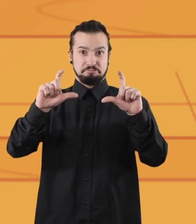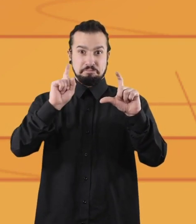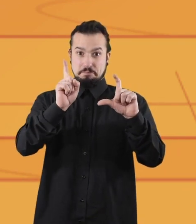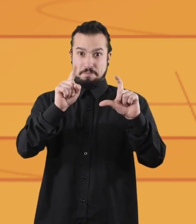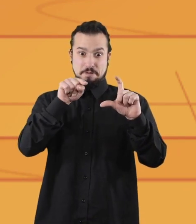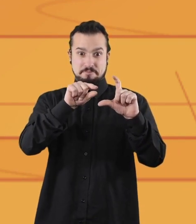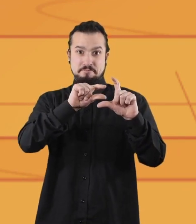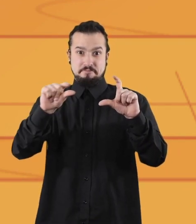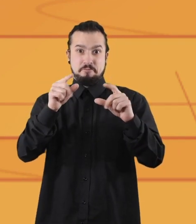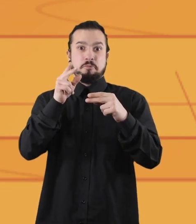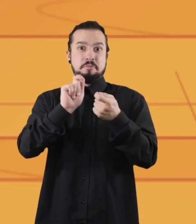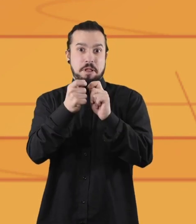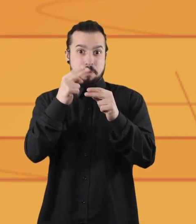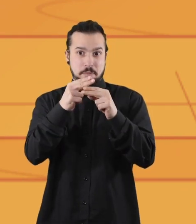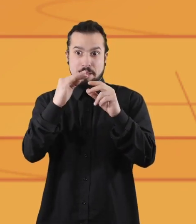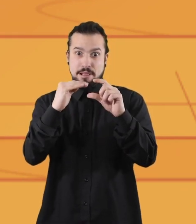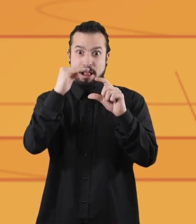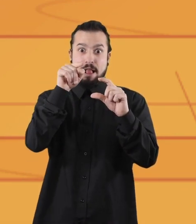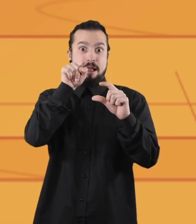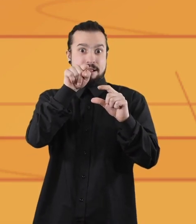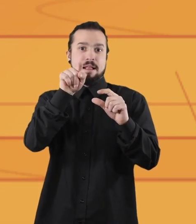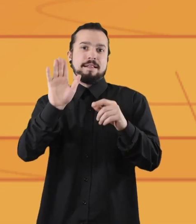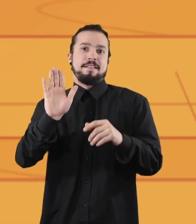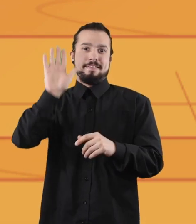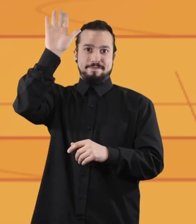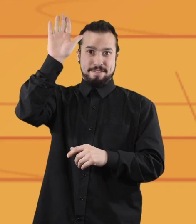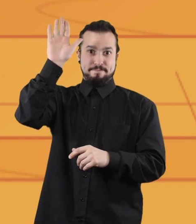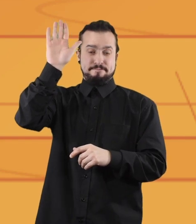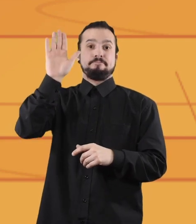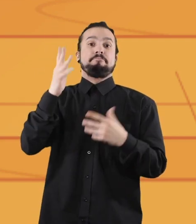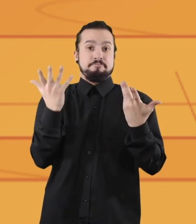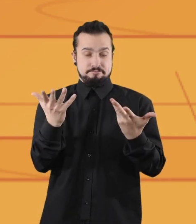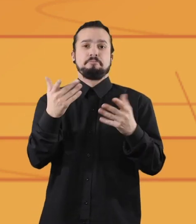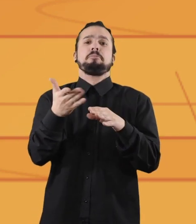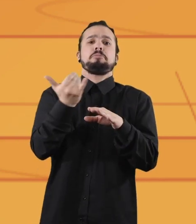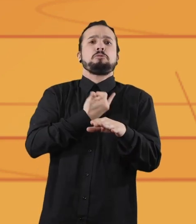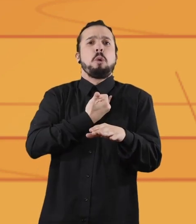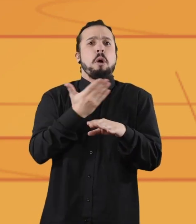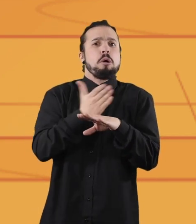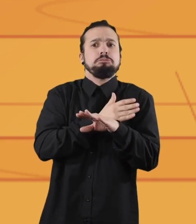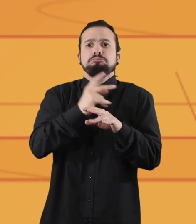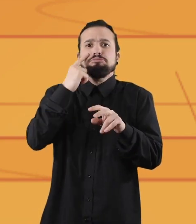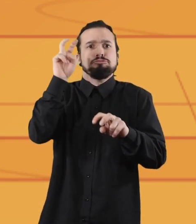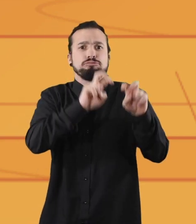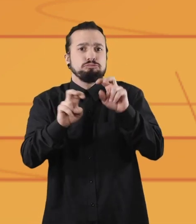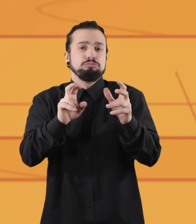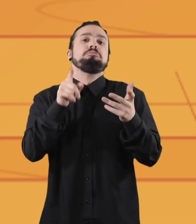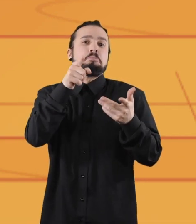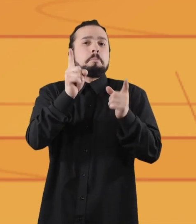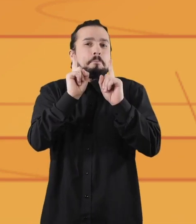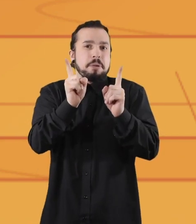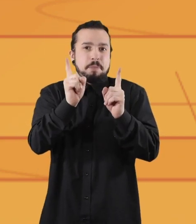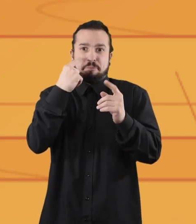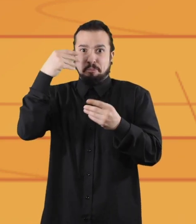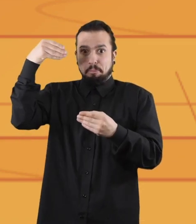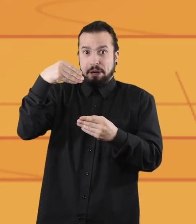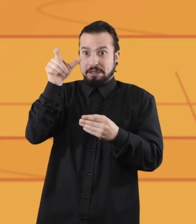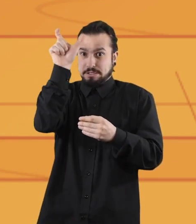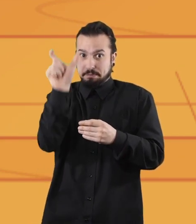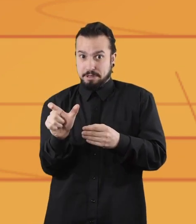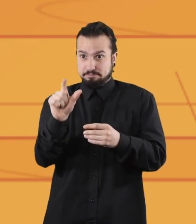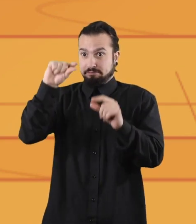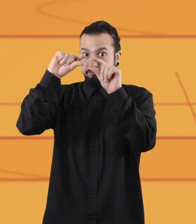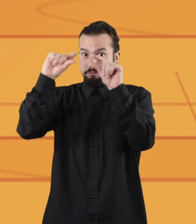Aquí también encontrarás la opción de levantar la mano. Para hacerlo, busca tu nombre en la lista de